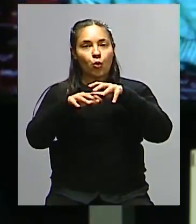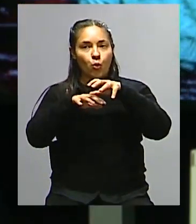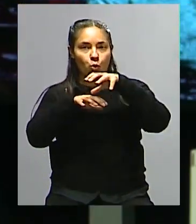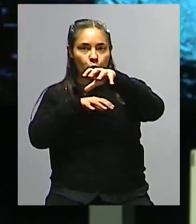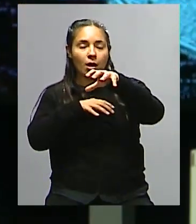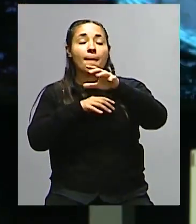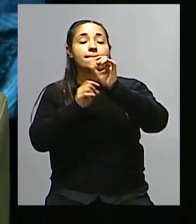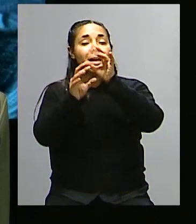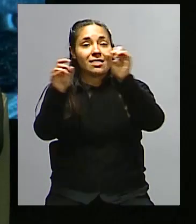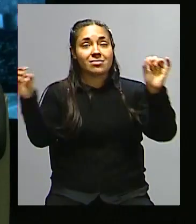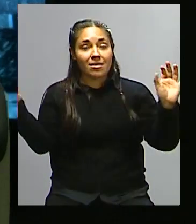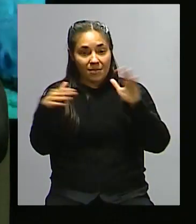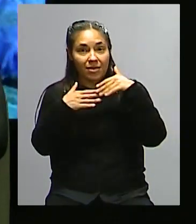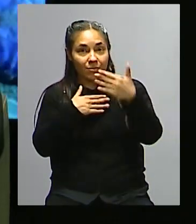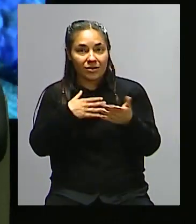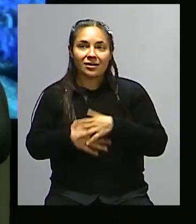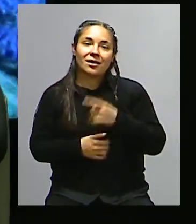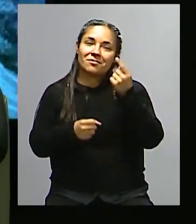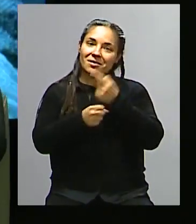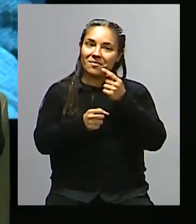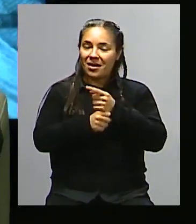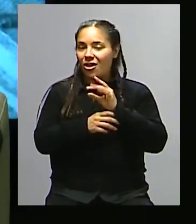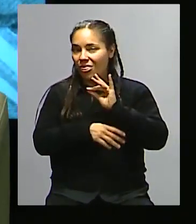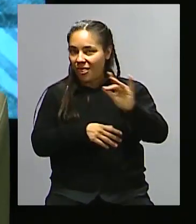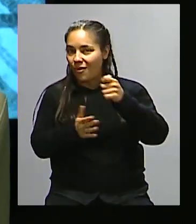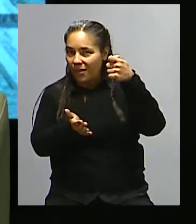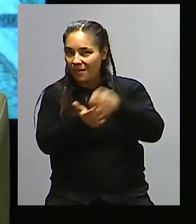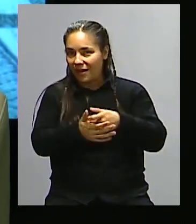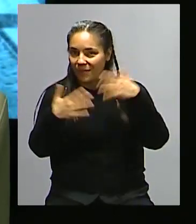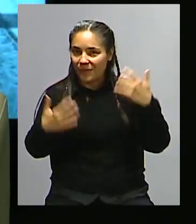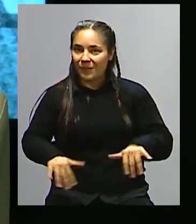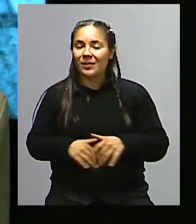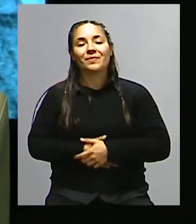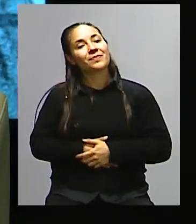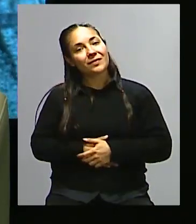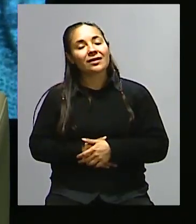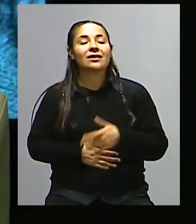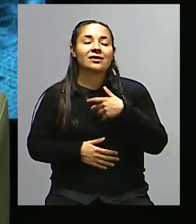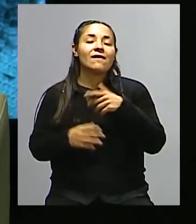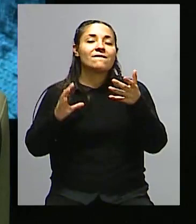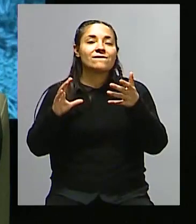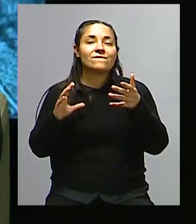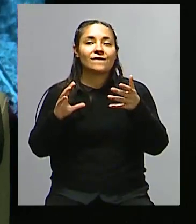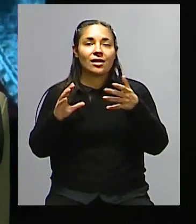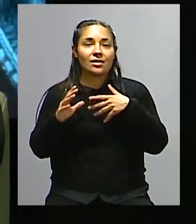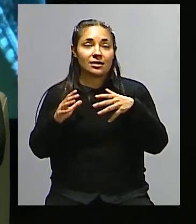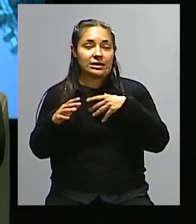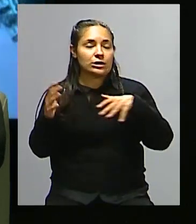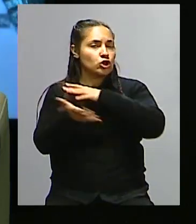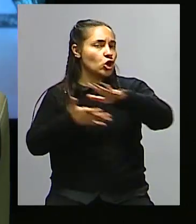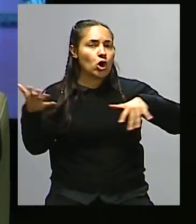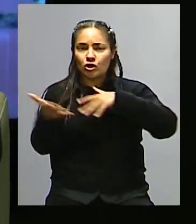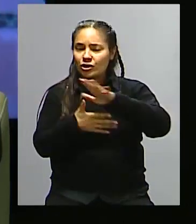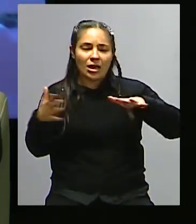-pandemia. Sí, mejor paguemos la deuda. Mirá, en realidad, bueno, para los sistemas, creo que para la sociedad en su